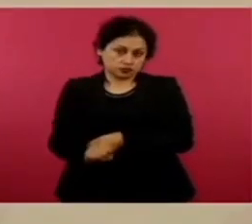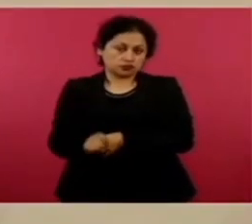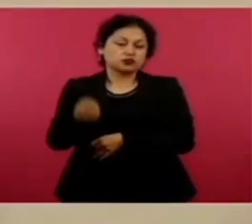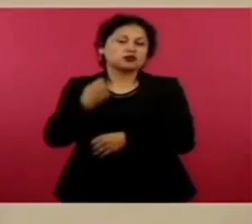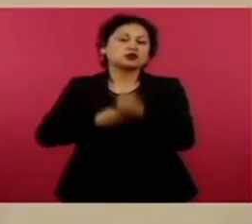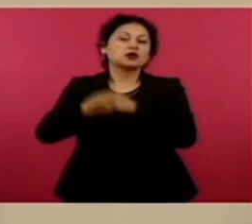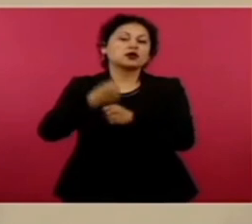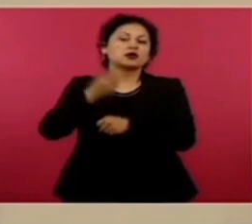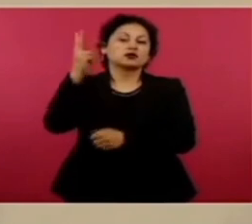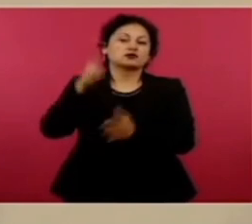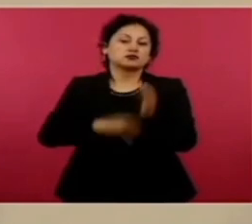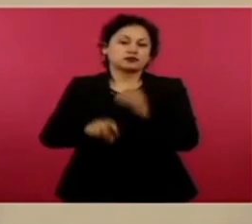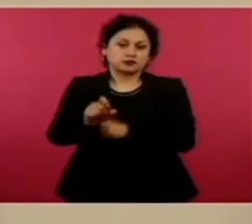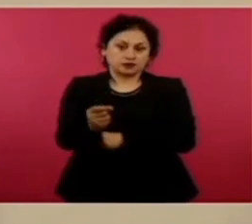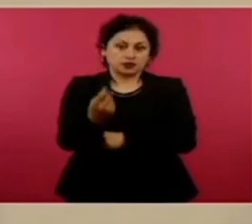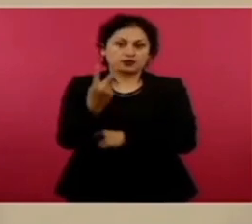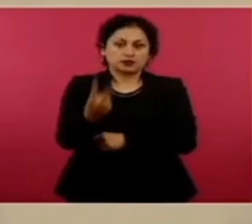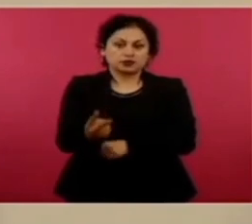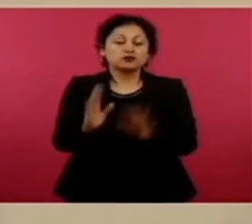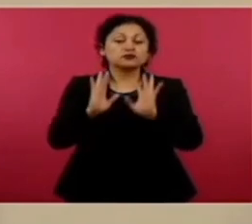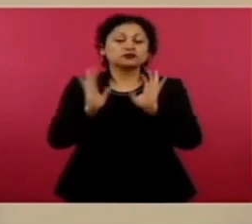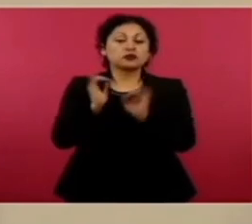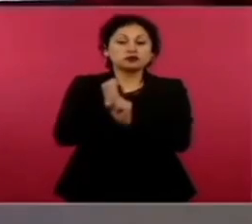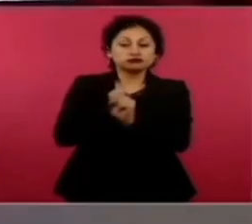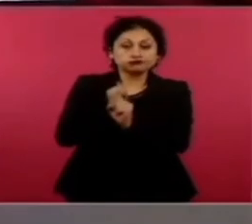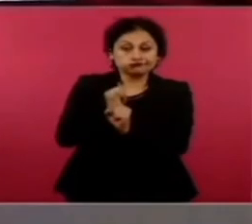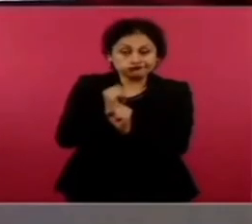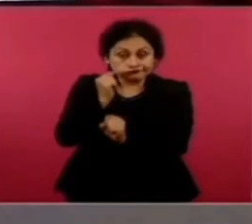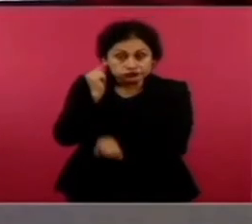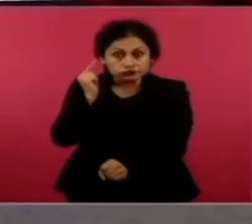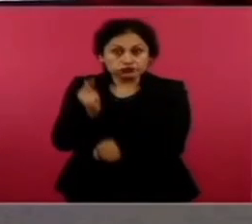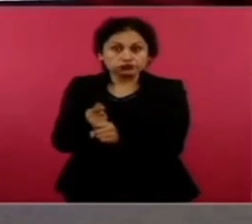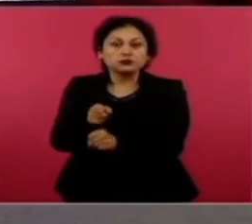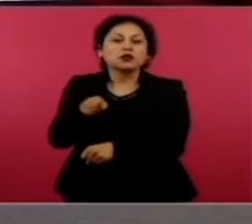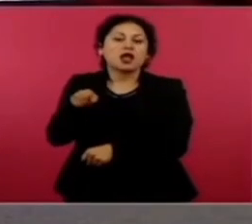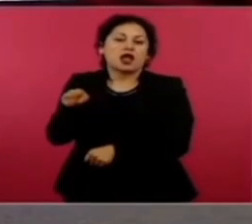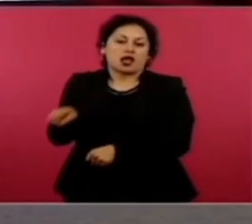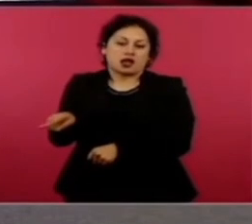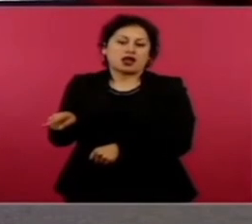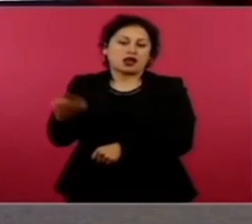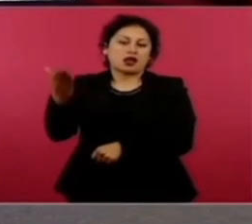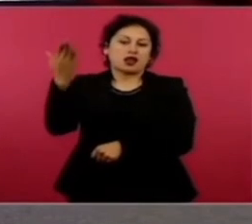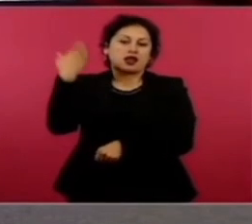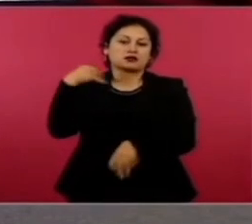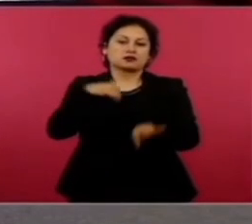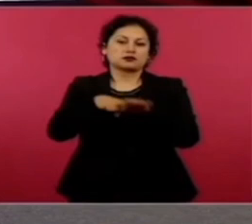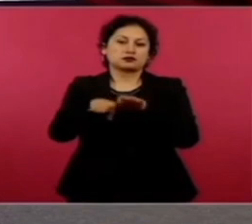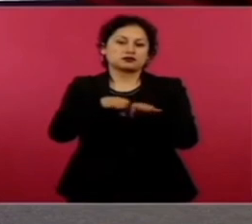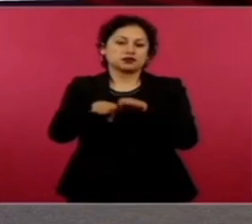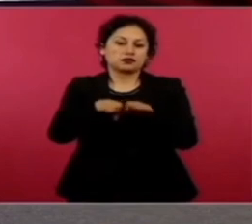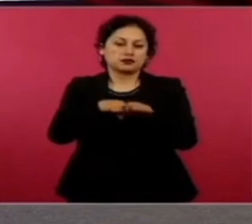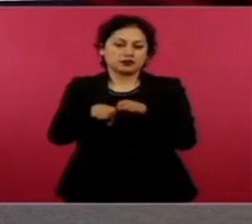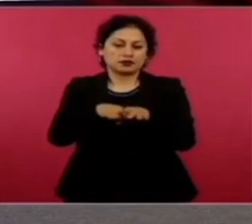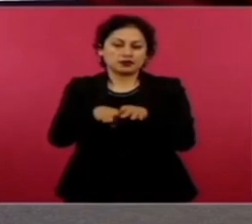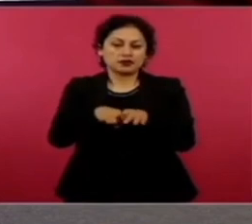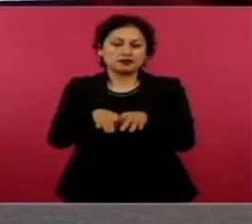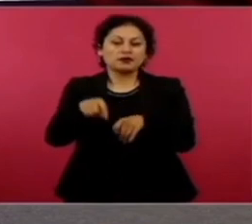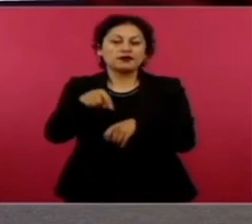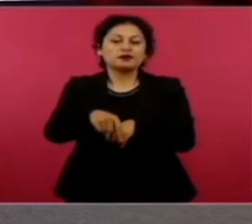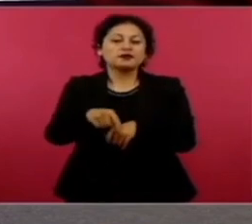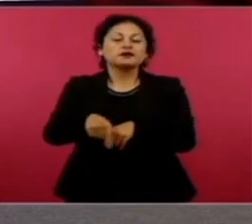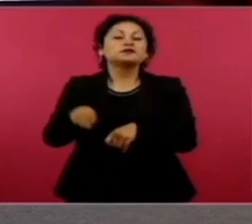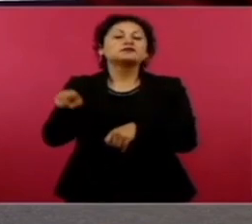2021, cuando el hoy investigado y sus cómplices se arribaron al salón de eventos en una colonia Lagunas,